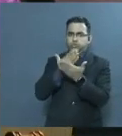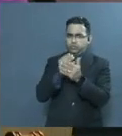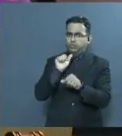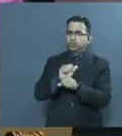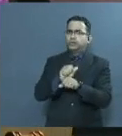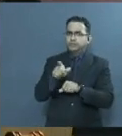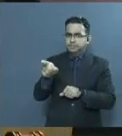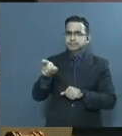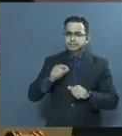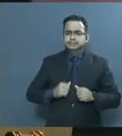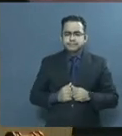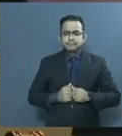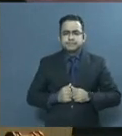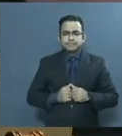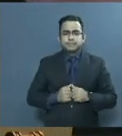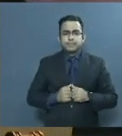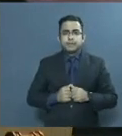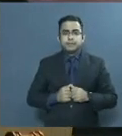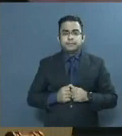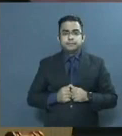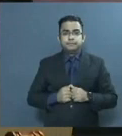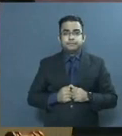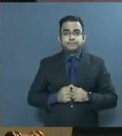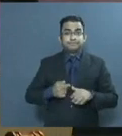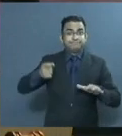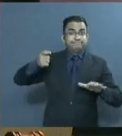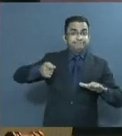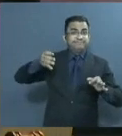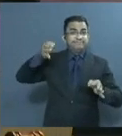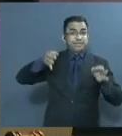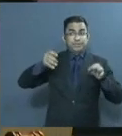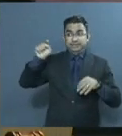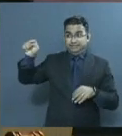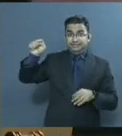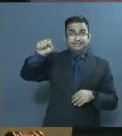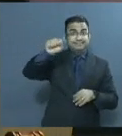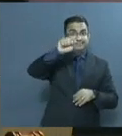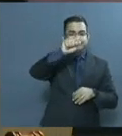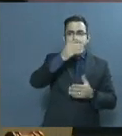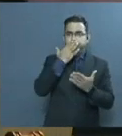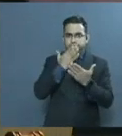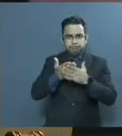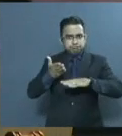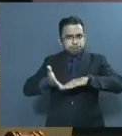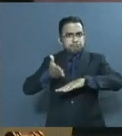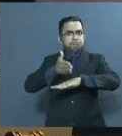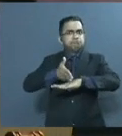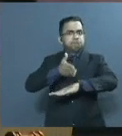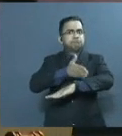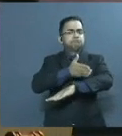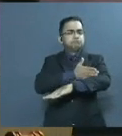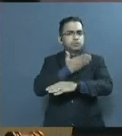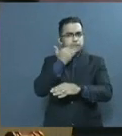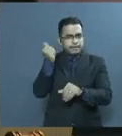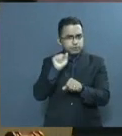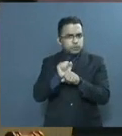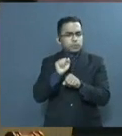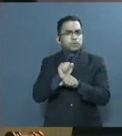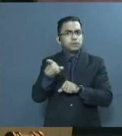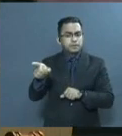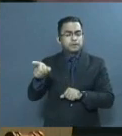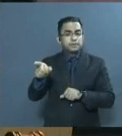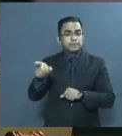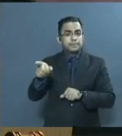Los tribunales han visto grandes mejoras en su funcionamiento y desempeño. No solo